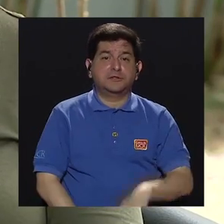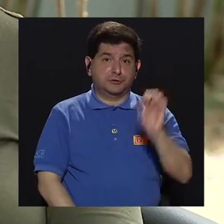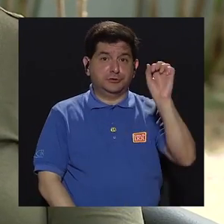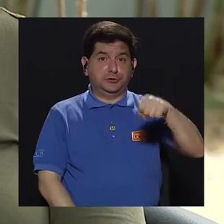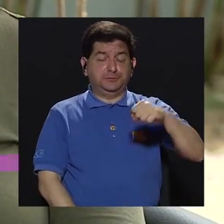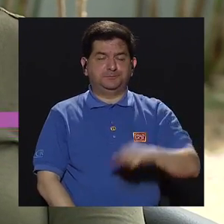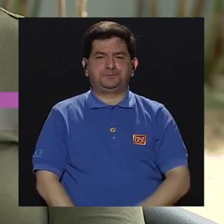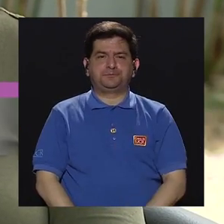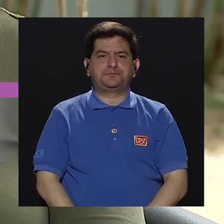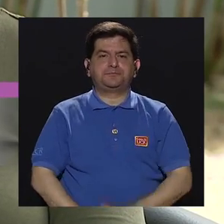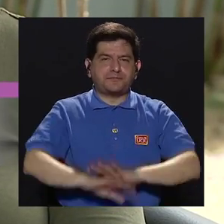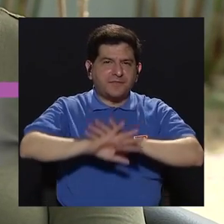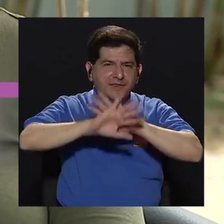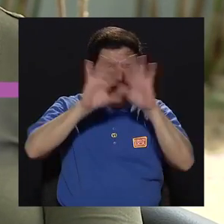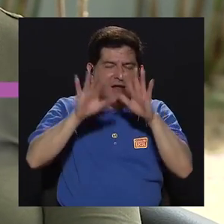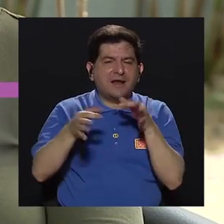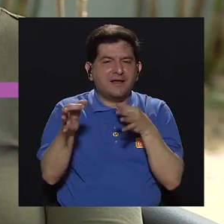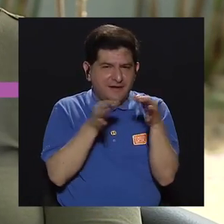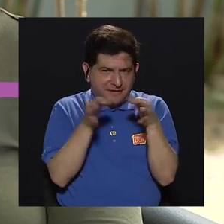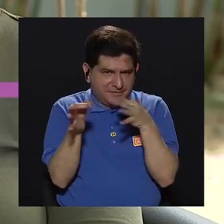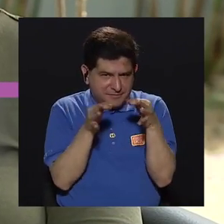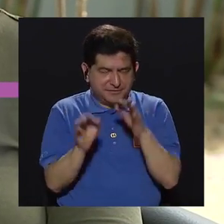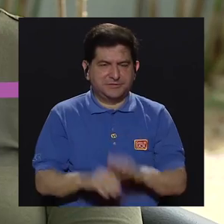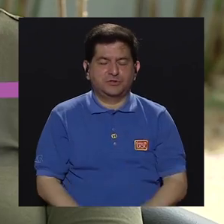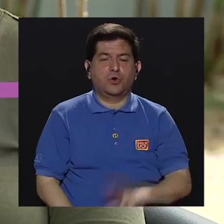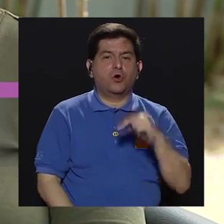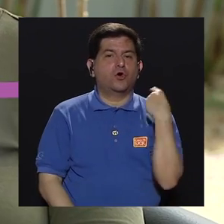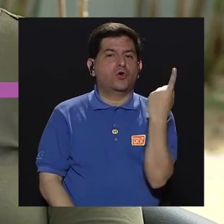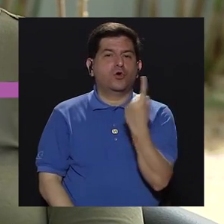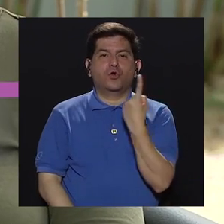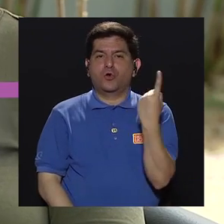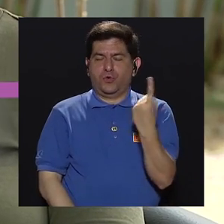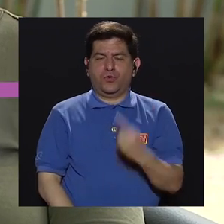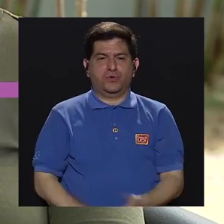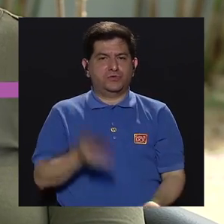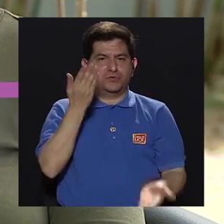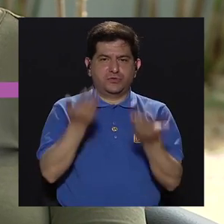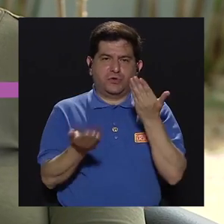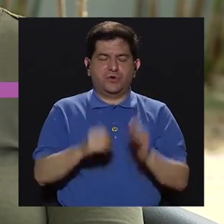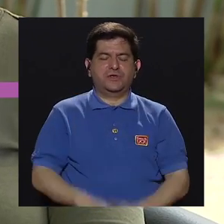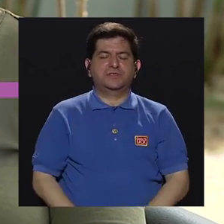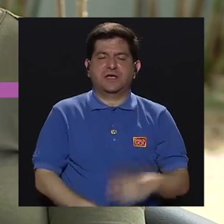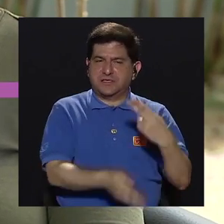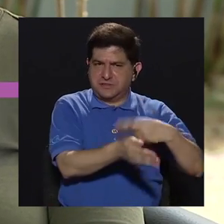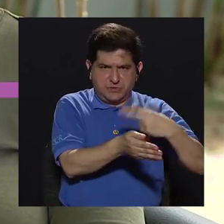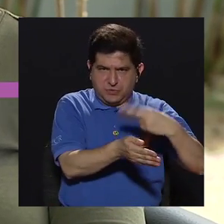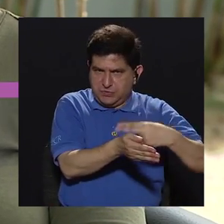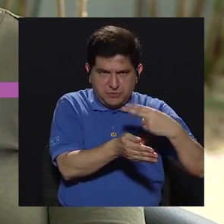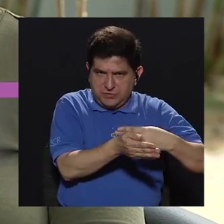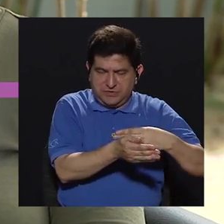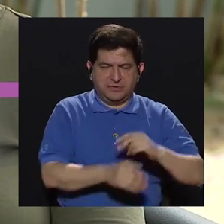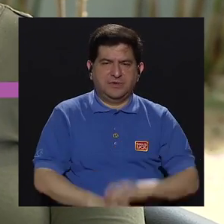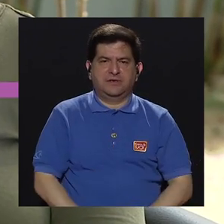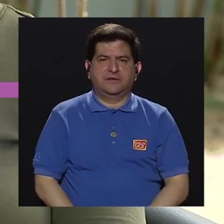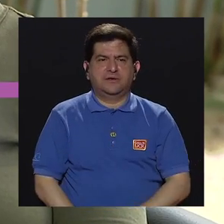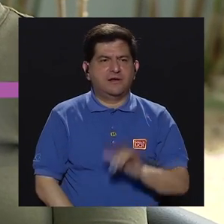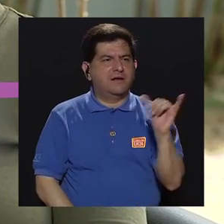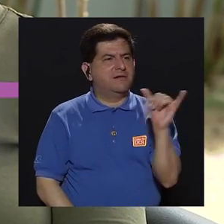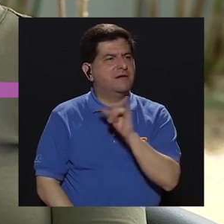Claro, aclararte ahí o ampliar un poco más que no solo en este, digamos, nivel hospitalario, sino más bien